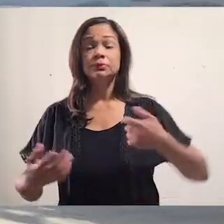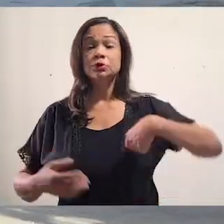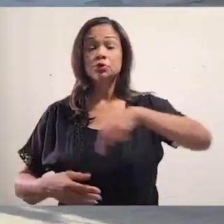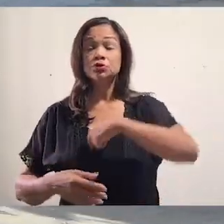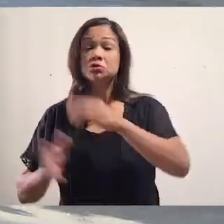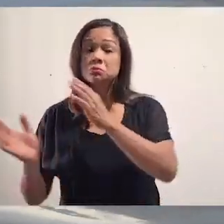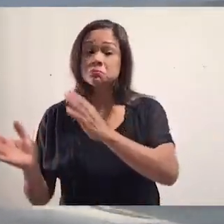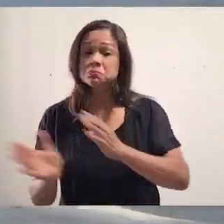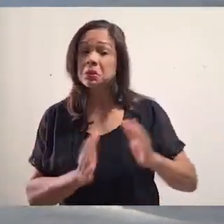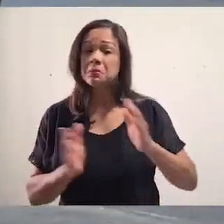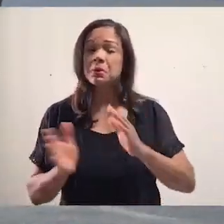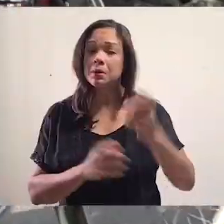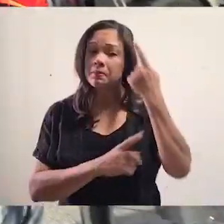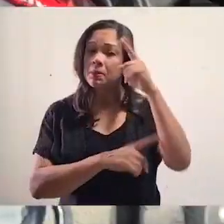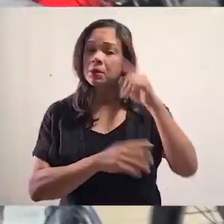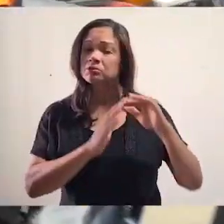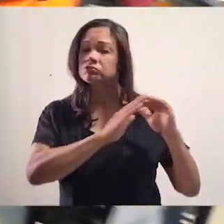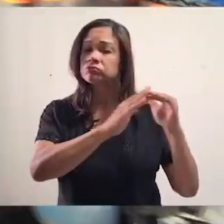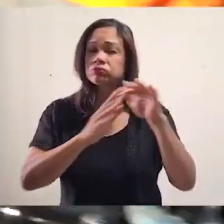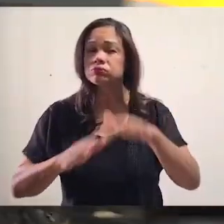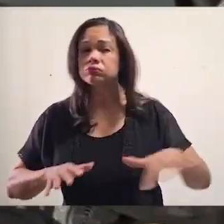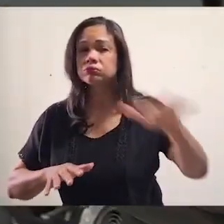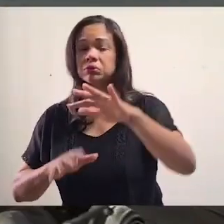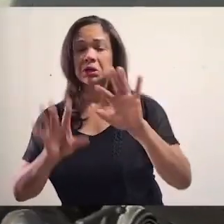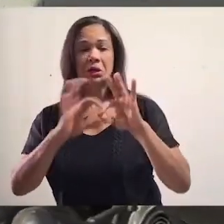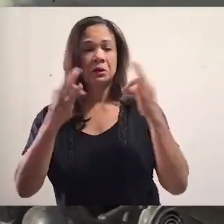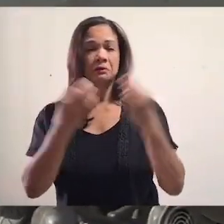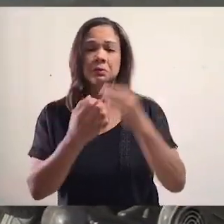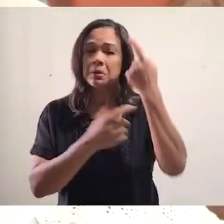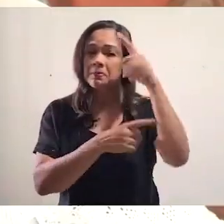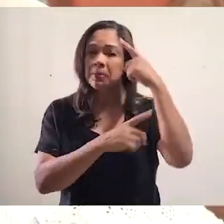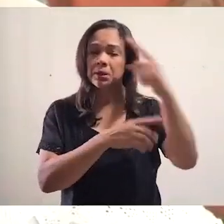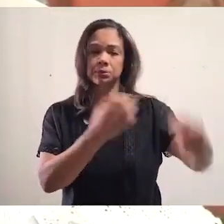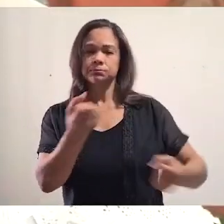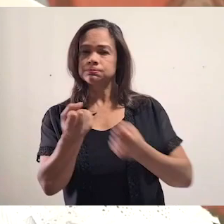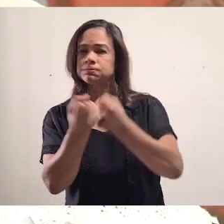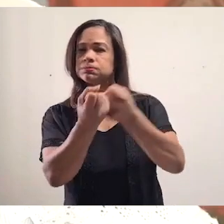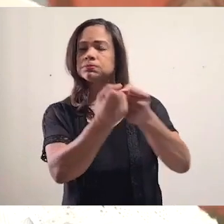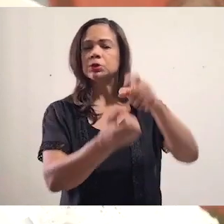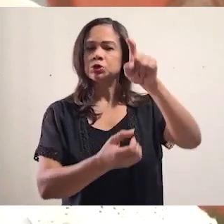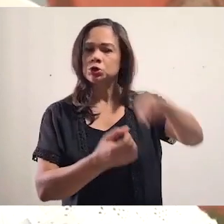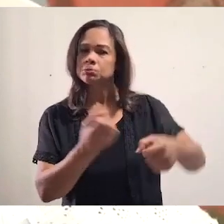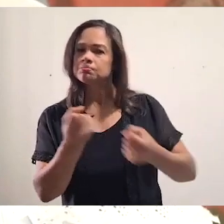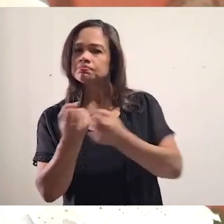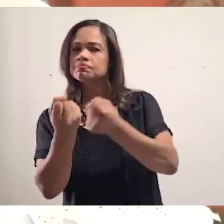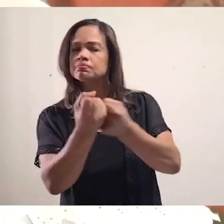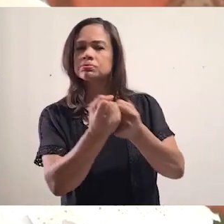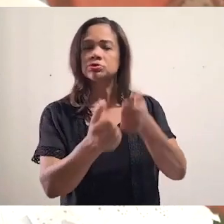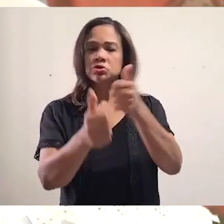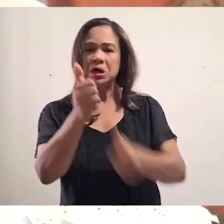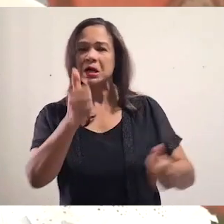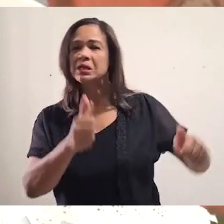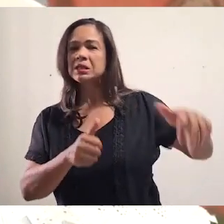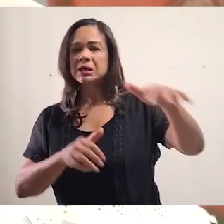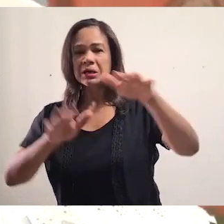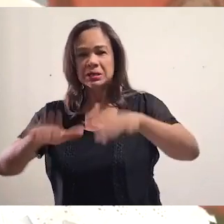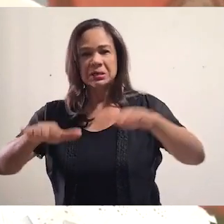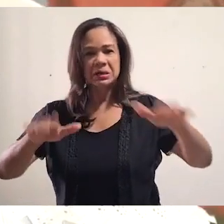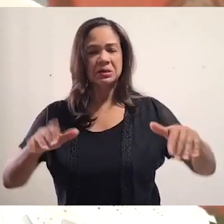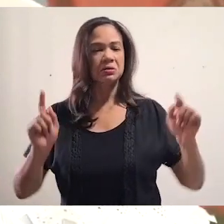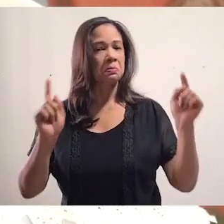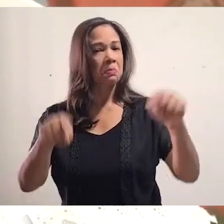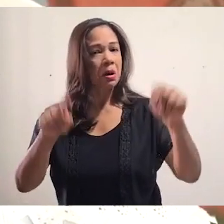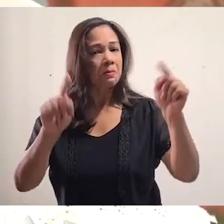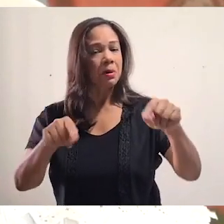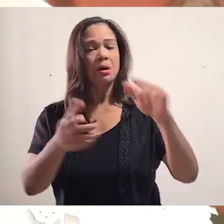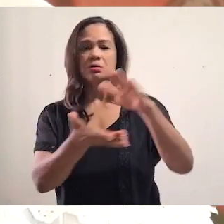Nosotros nos estamos preparando tanto con la comunidad como con la familia para que nos den el apoyo necesario para que cada niño llegue a este